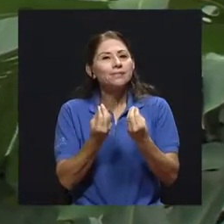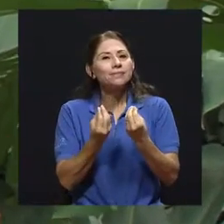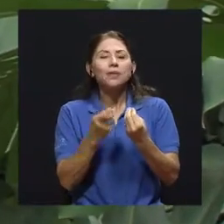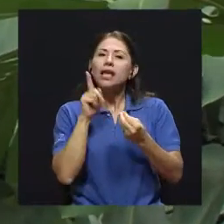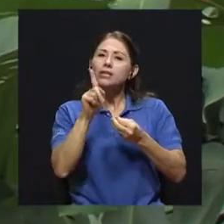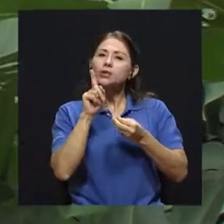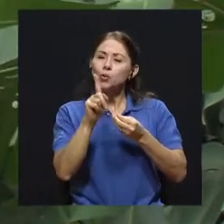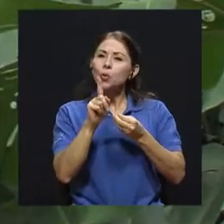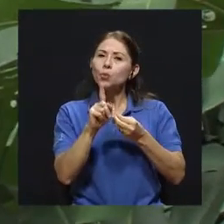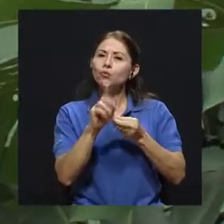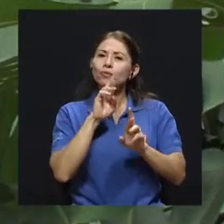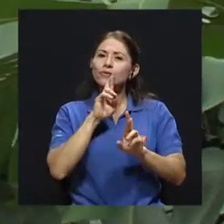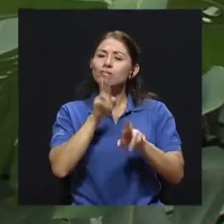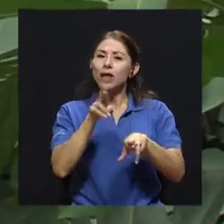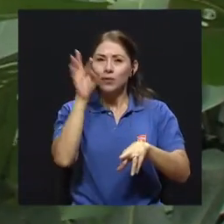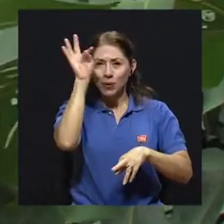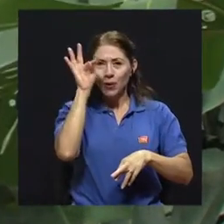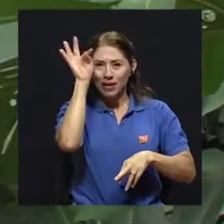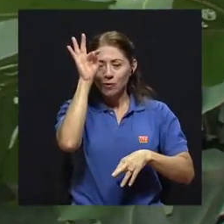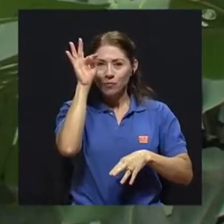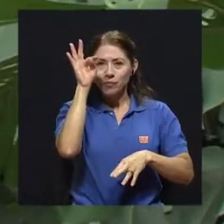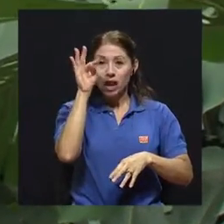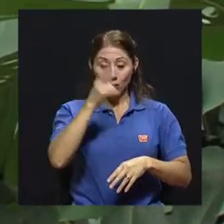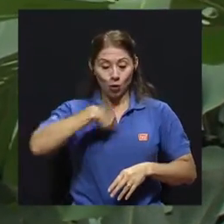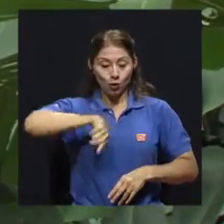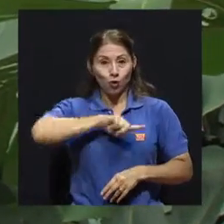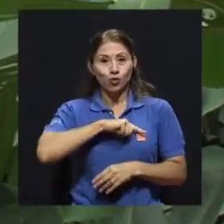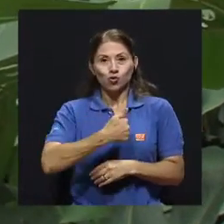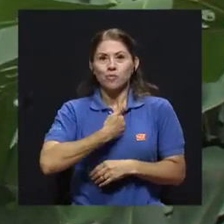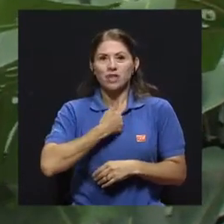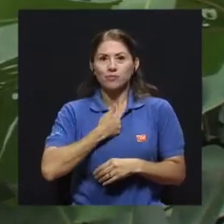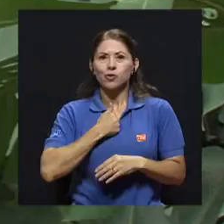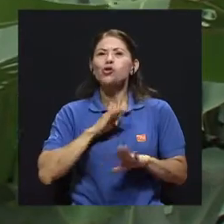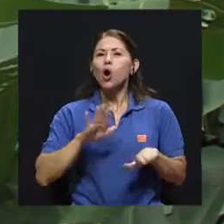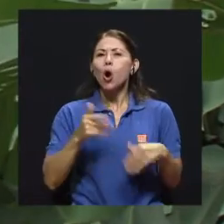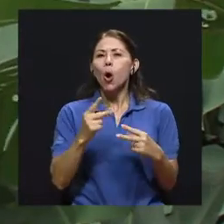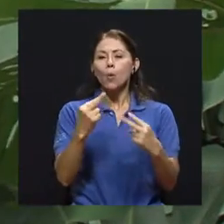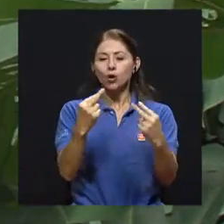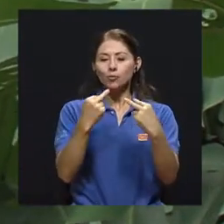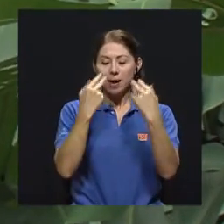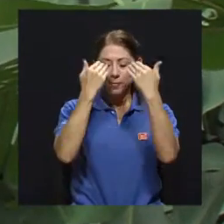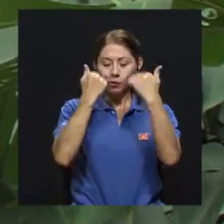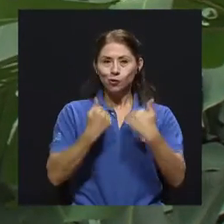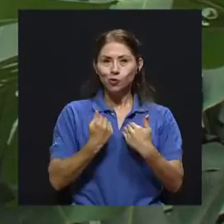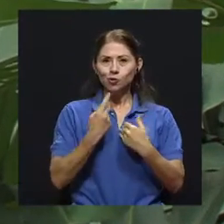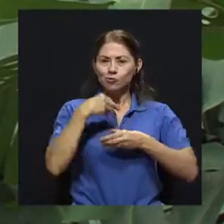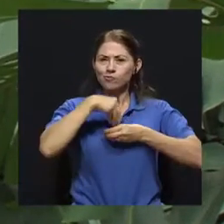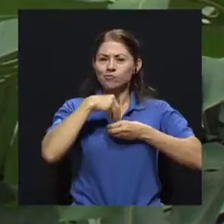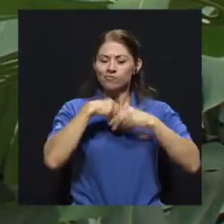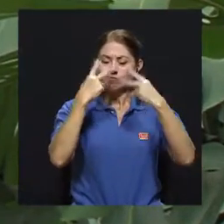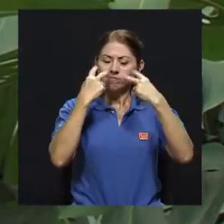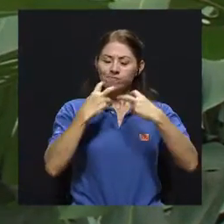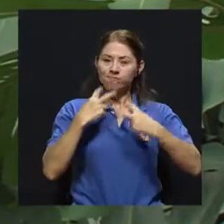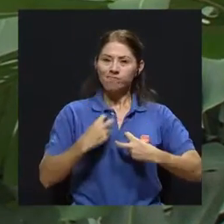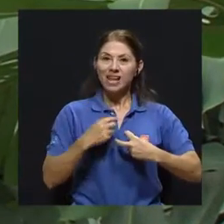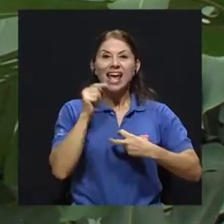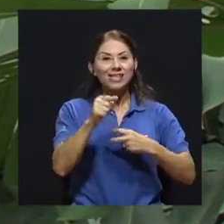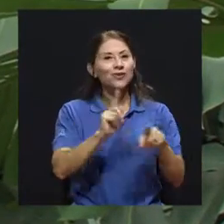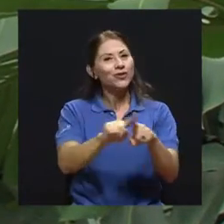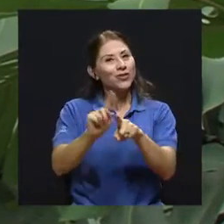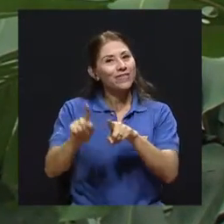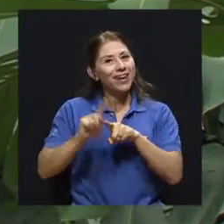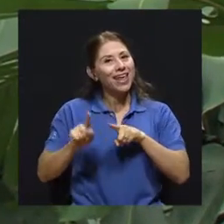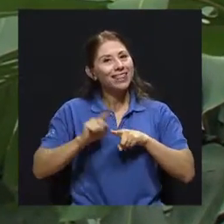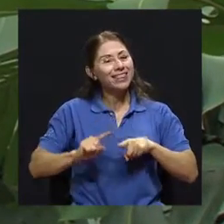constructo teórico, ¿verdad? Que da cuenta de cómo las personas nos vemos a nosotros mismas y eso se nutre de diferentes fuentes.